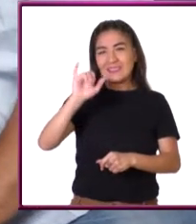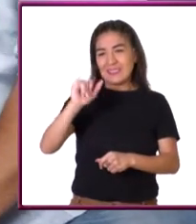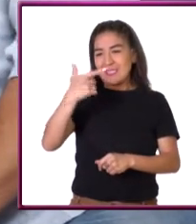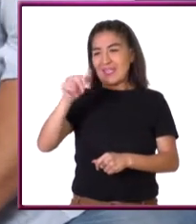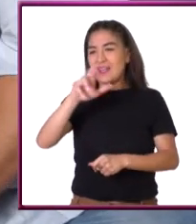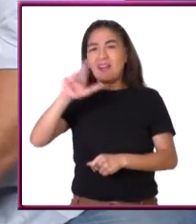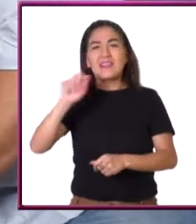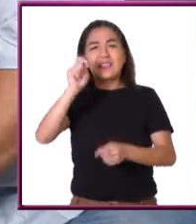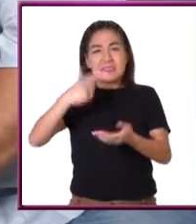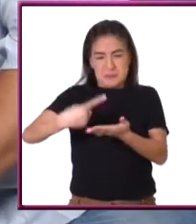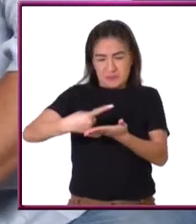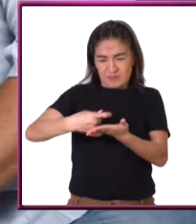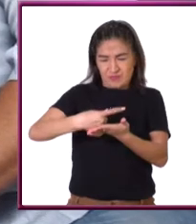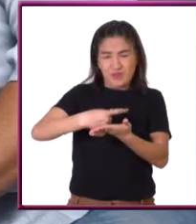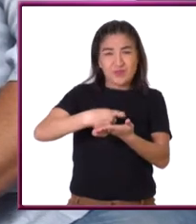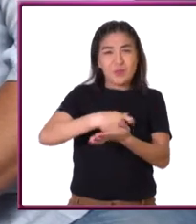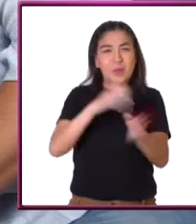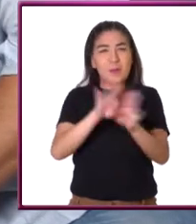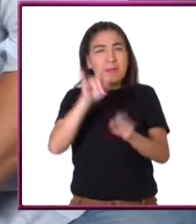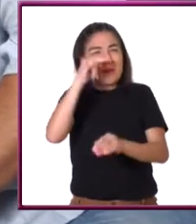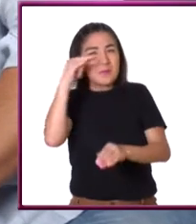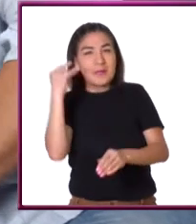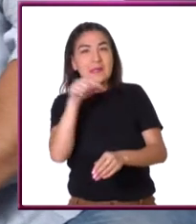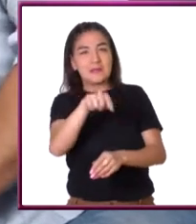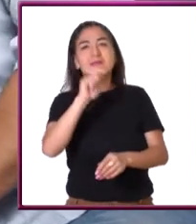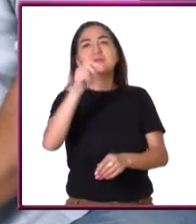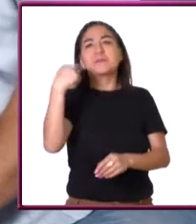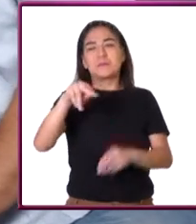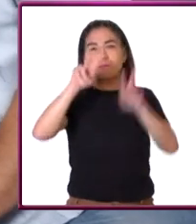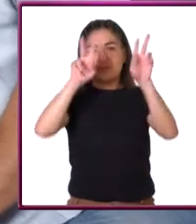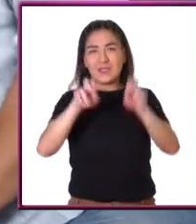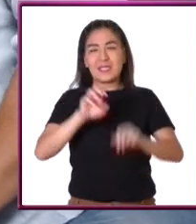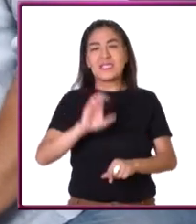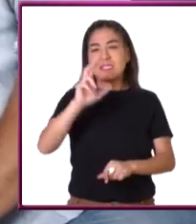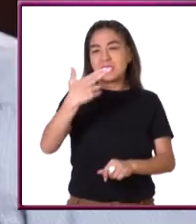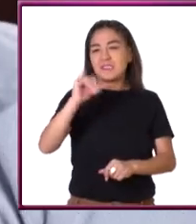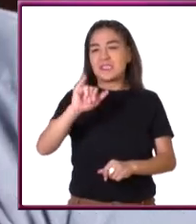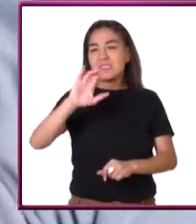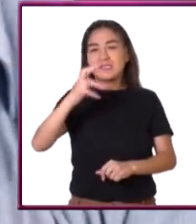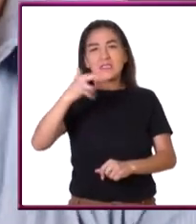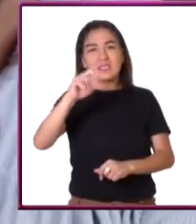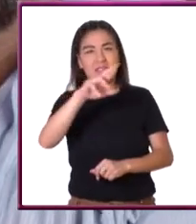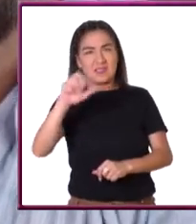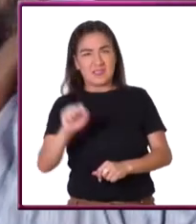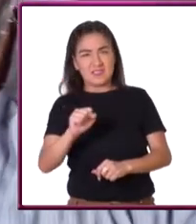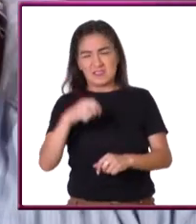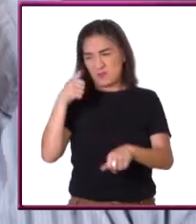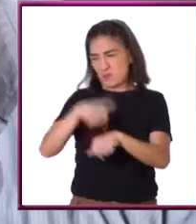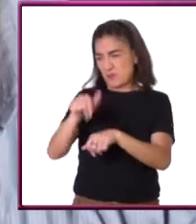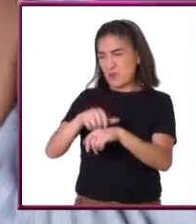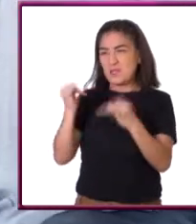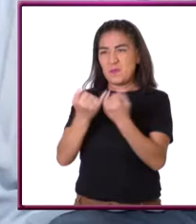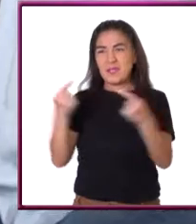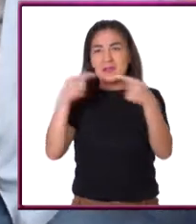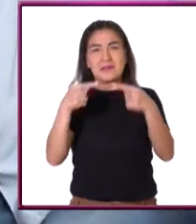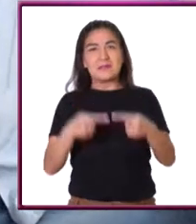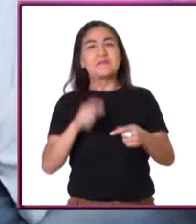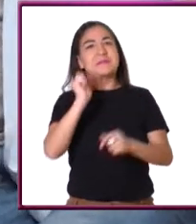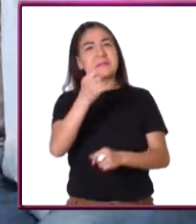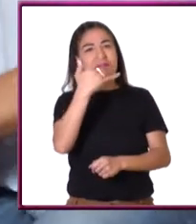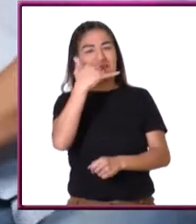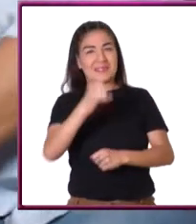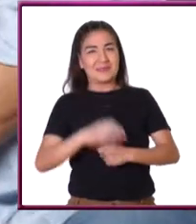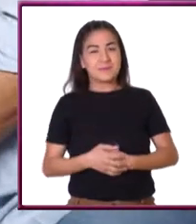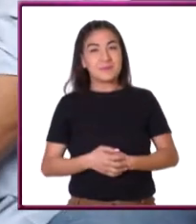bichitos escandalosos que en algunas partes de nuestro país también conocemos como chicharras. ¿Números primos y chicharras? Esto se va a